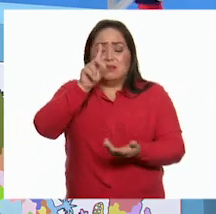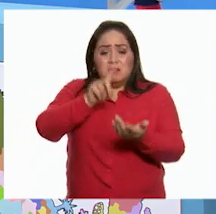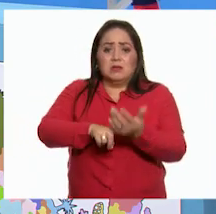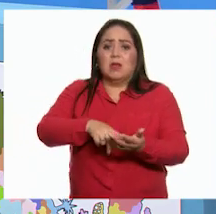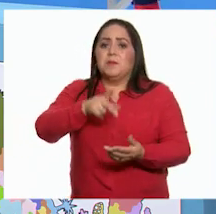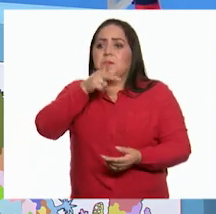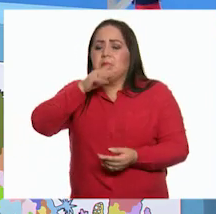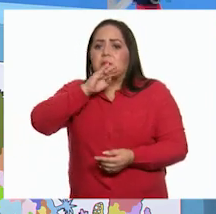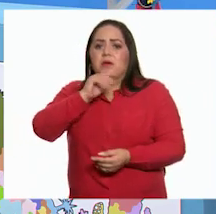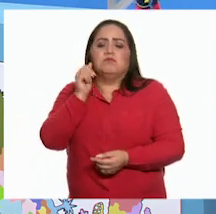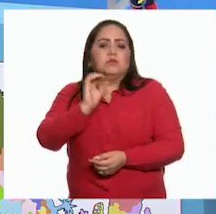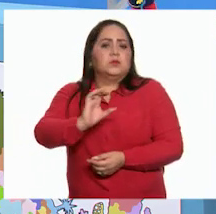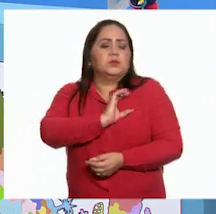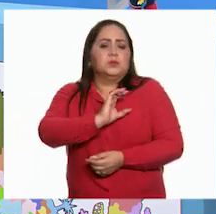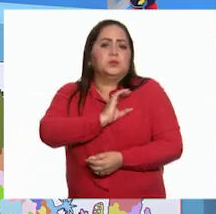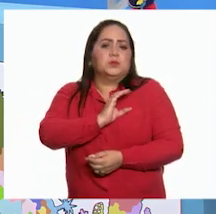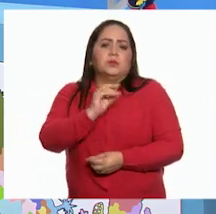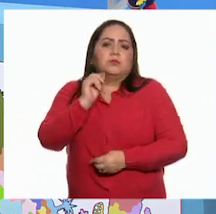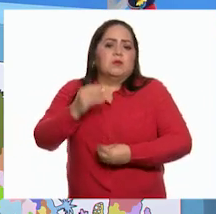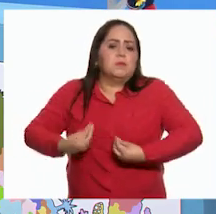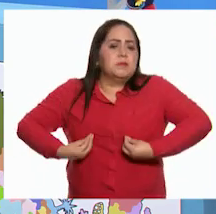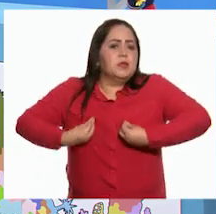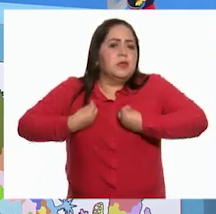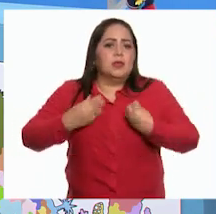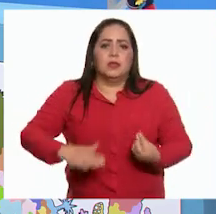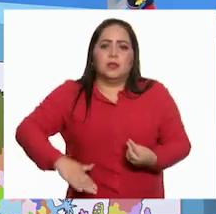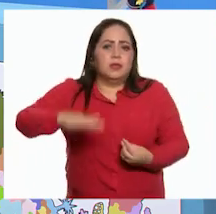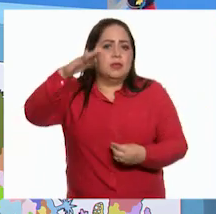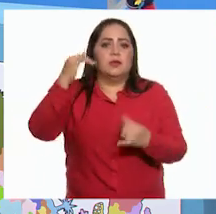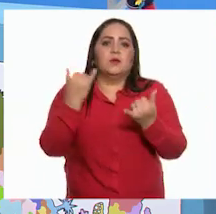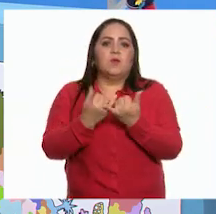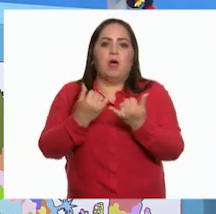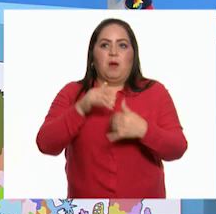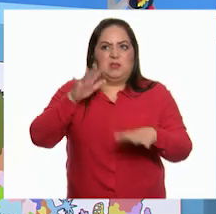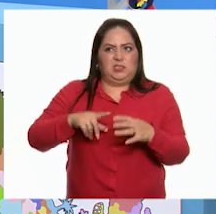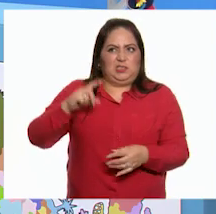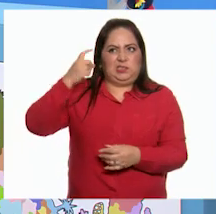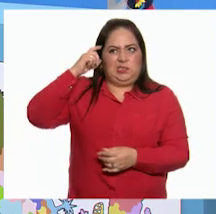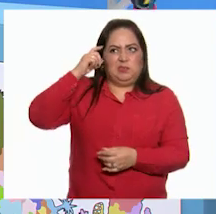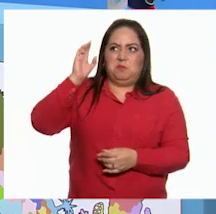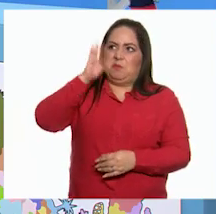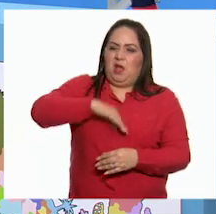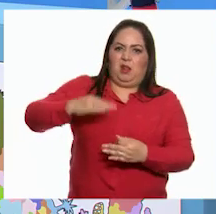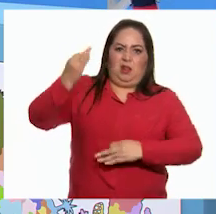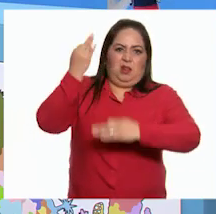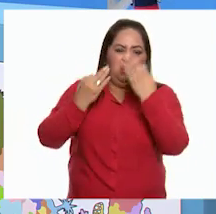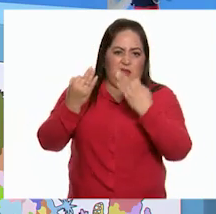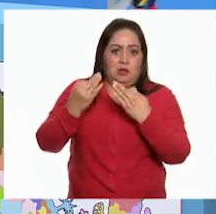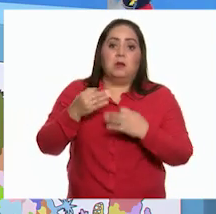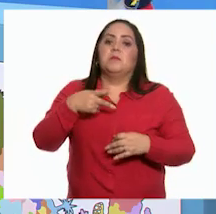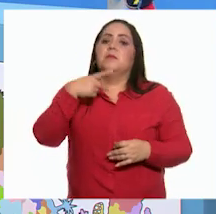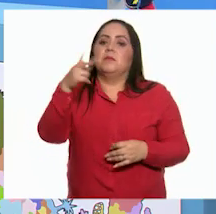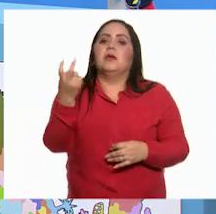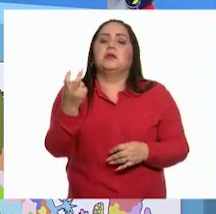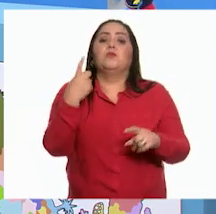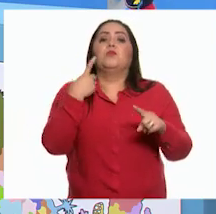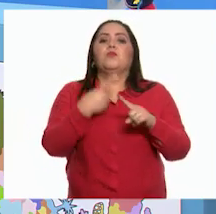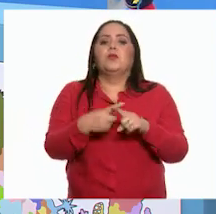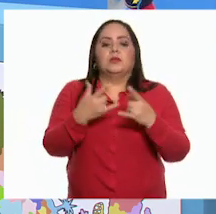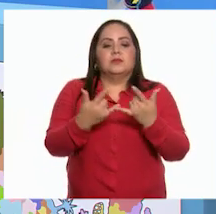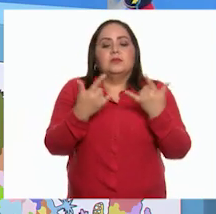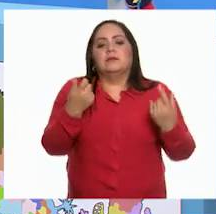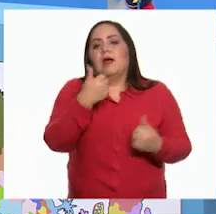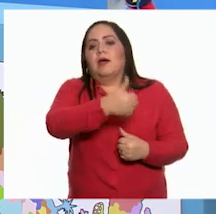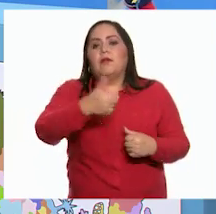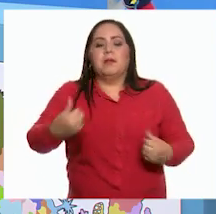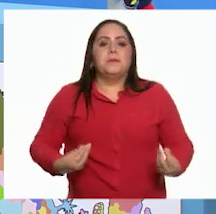sentimiento que se cultiva a lo largo de la vida Así también el resentimiento cuando hay maltrato Ambos se dan por las historias de